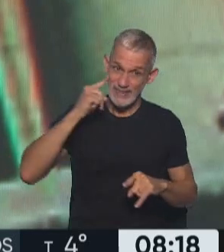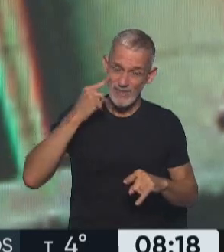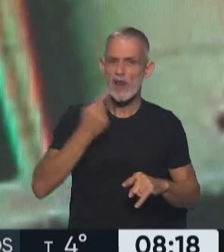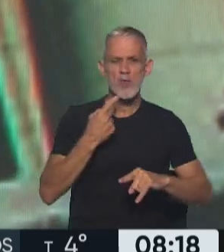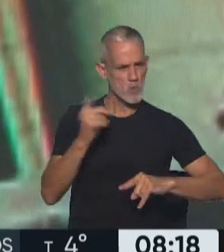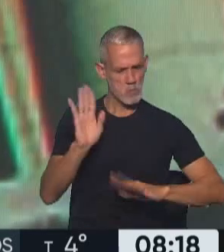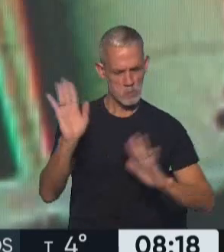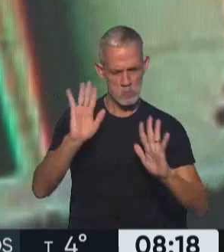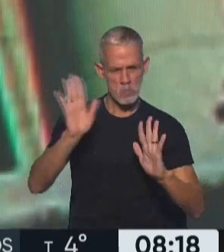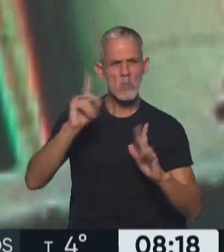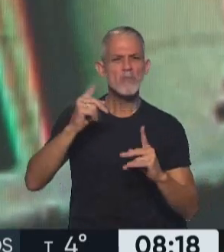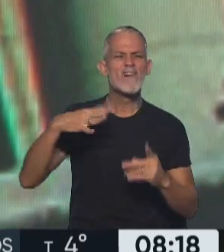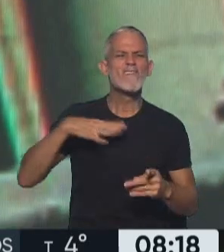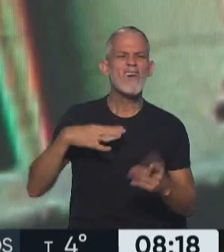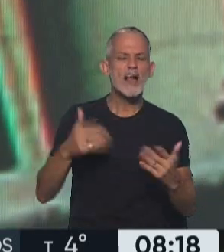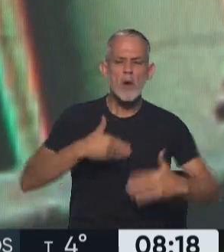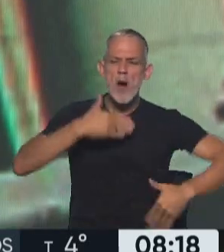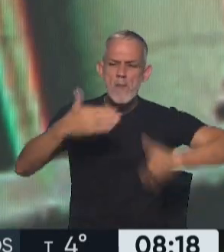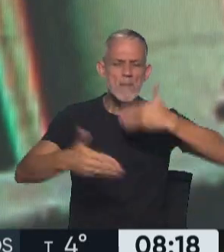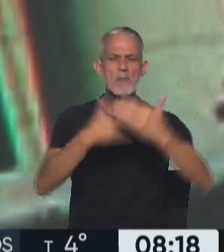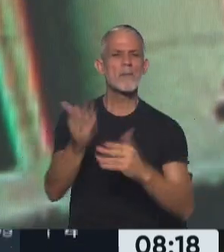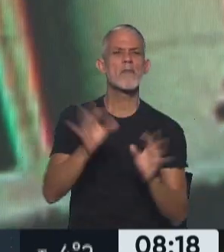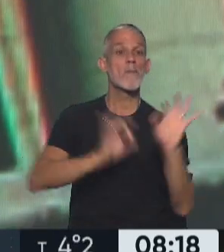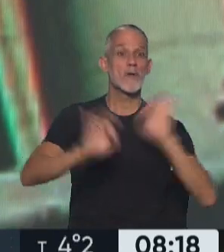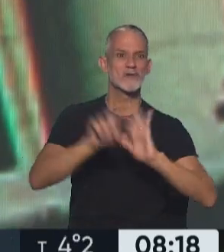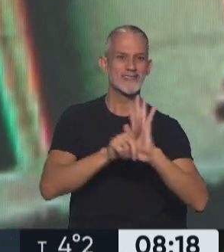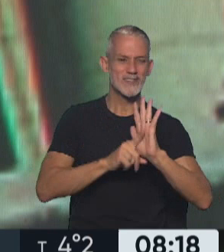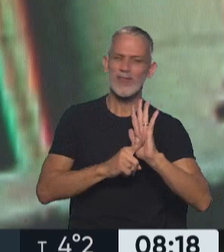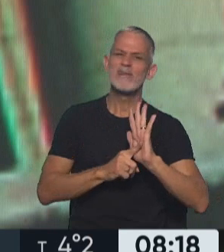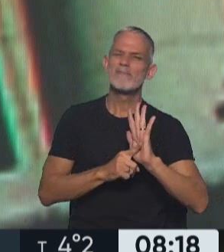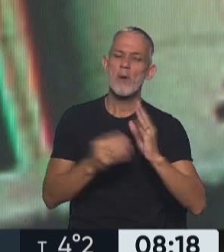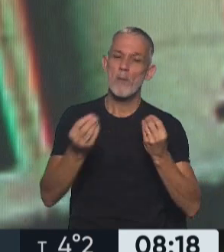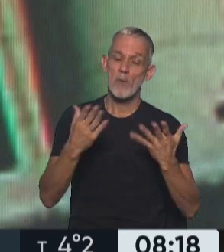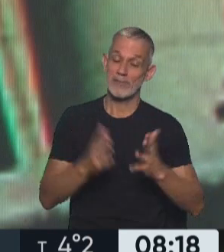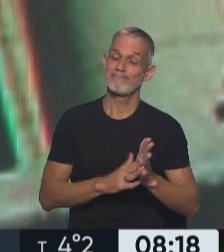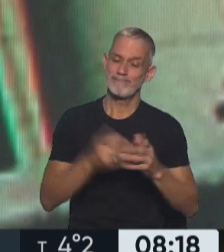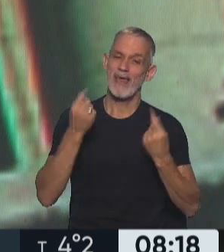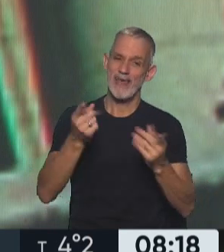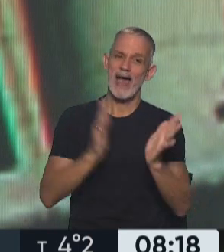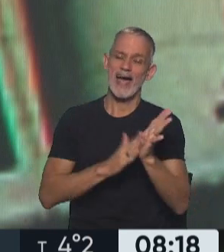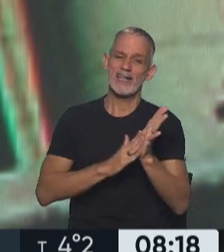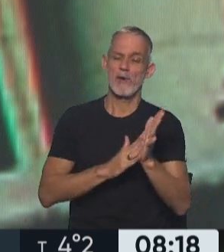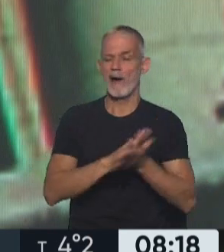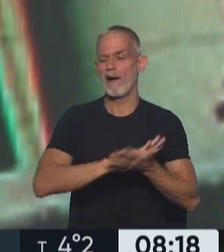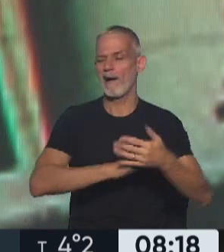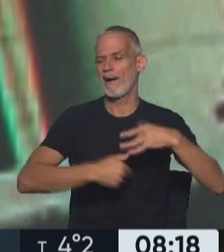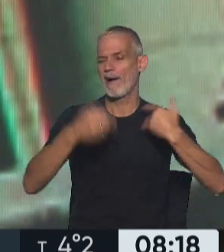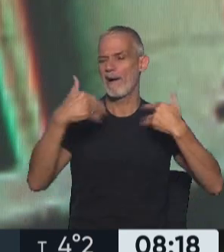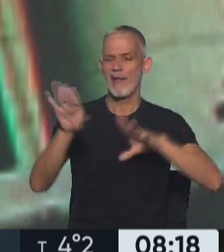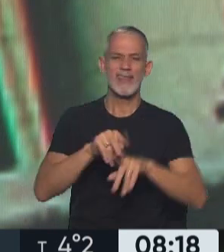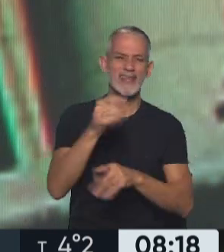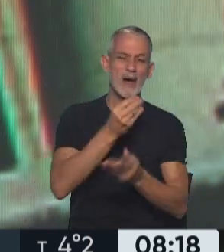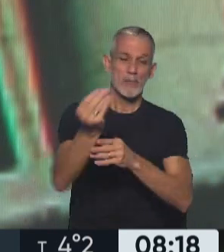dice que esa falta de avance en ese proyecto tiene que ver con garantizar la impunidad de los